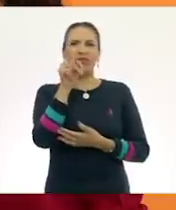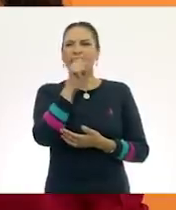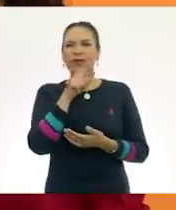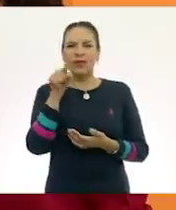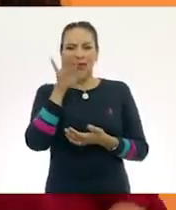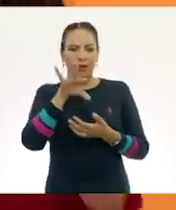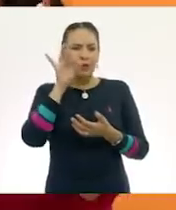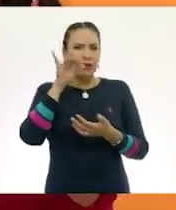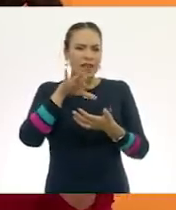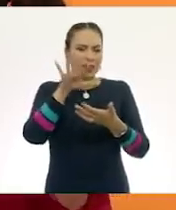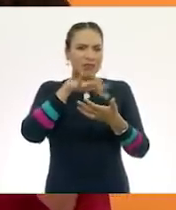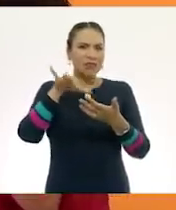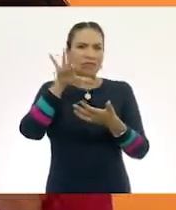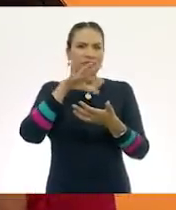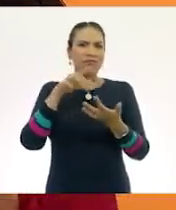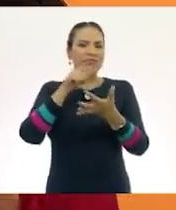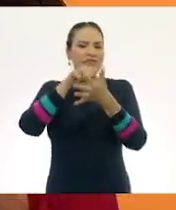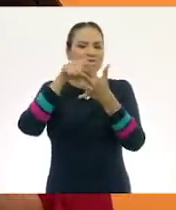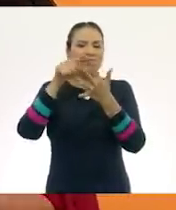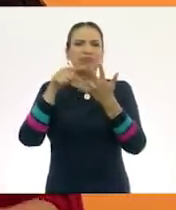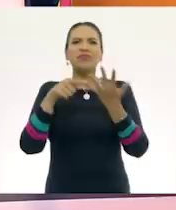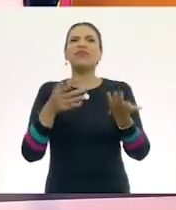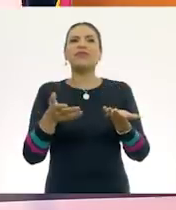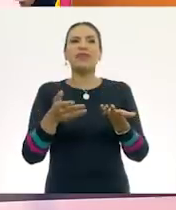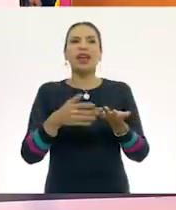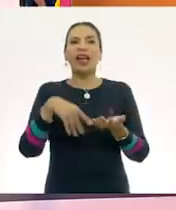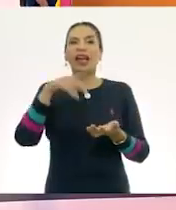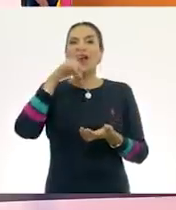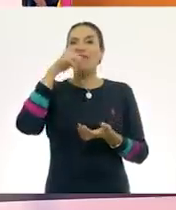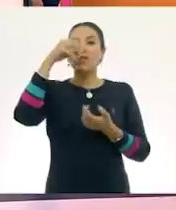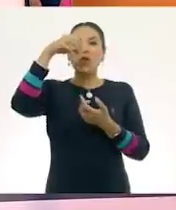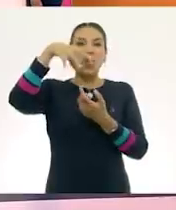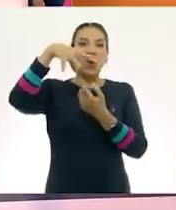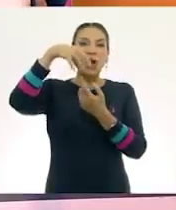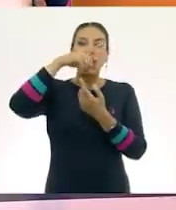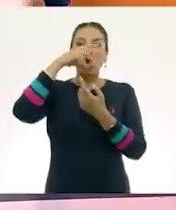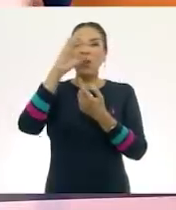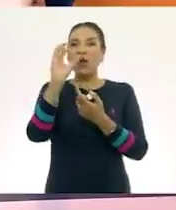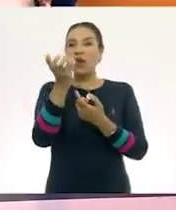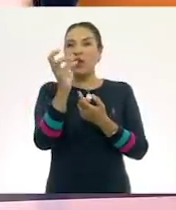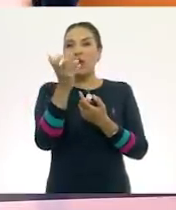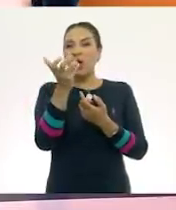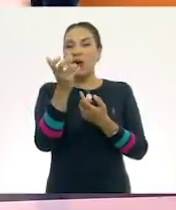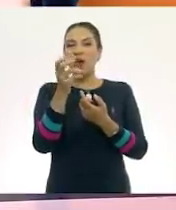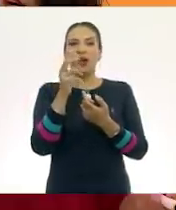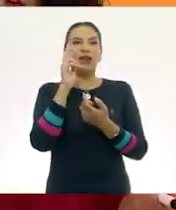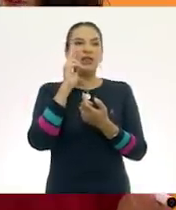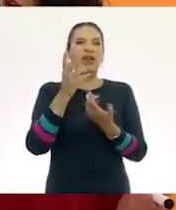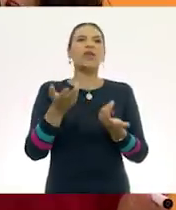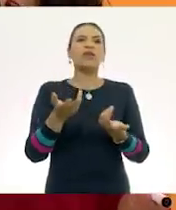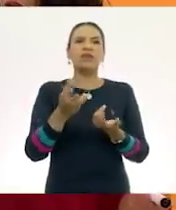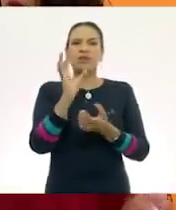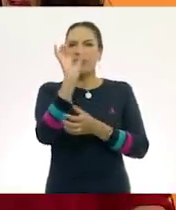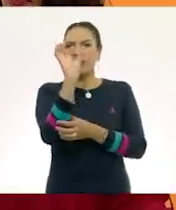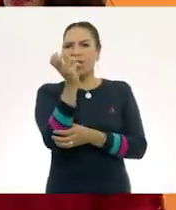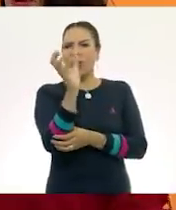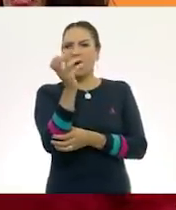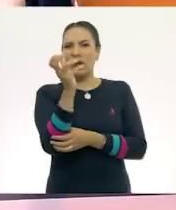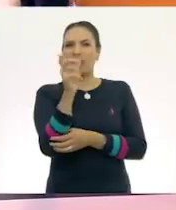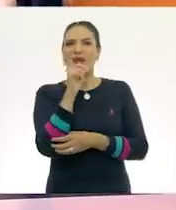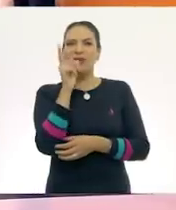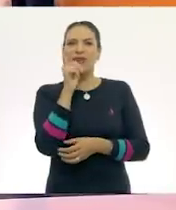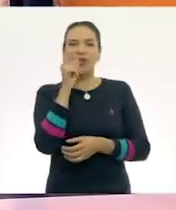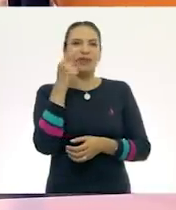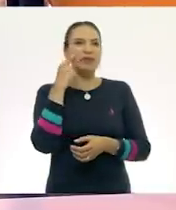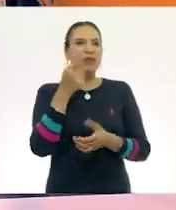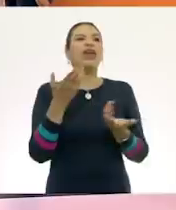dice que hay que contar y buscar? Un foco, maestra Angie. Un foco. Vamos a contar los focos para después